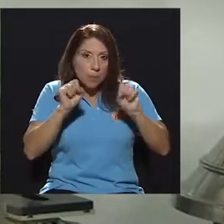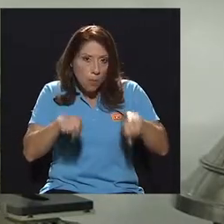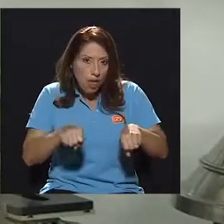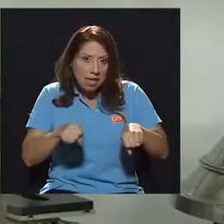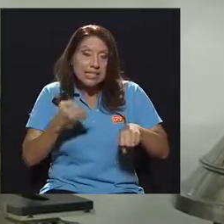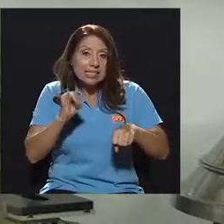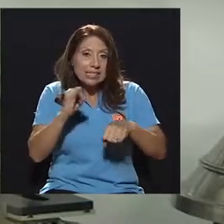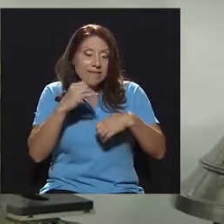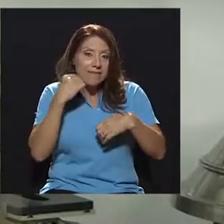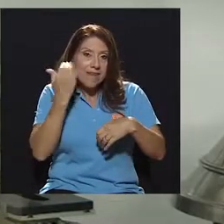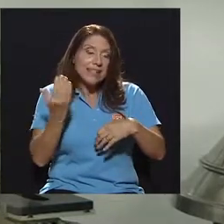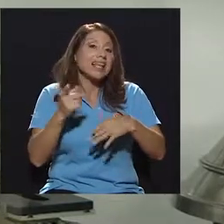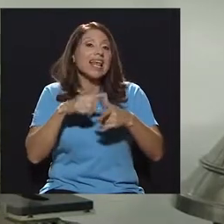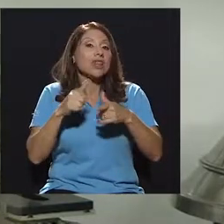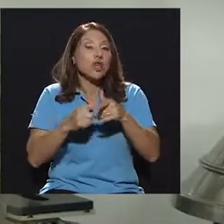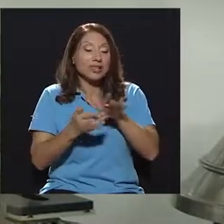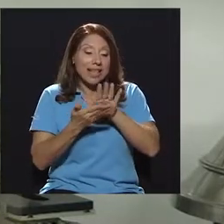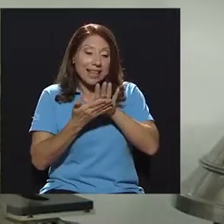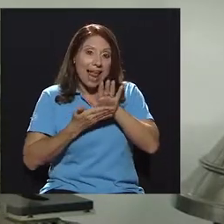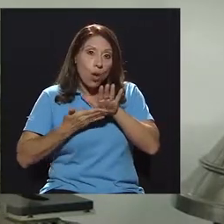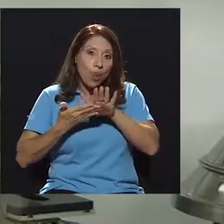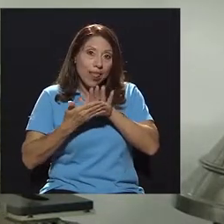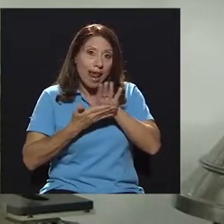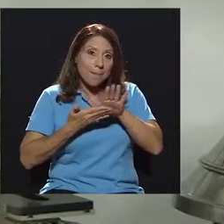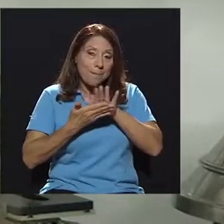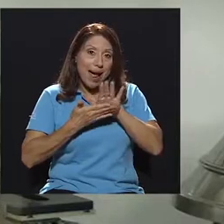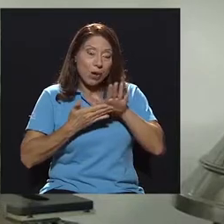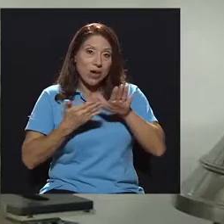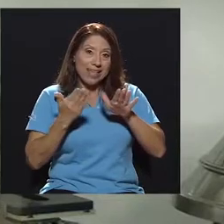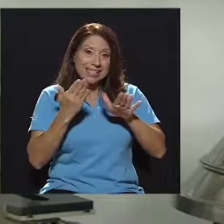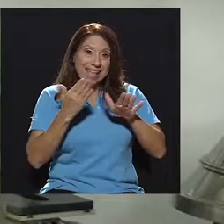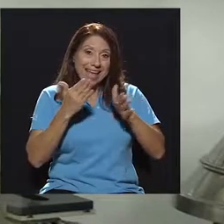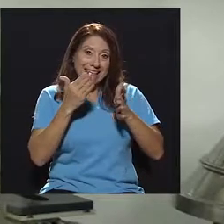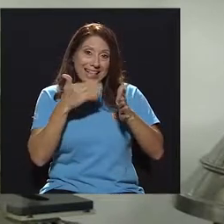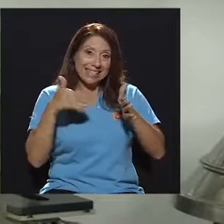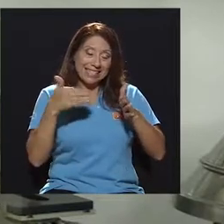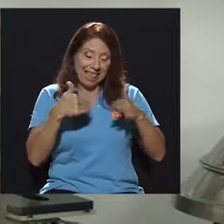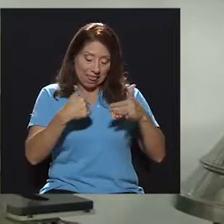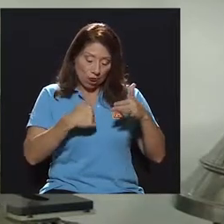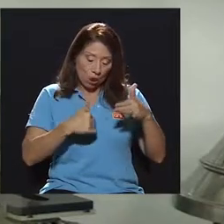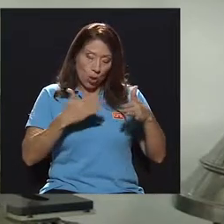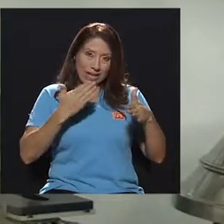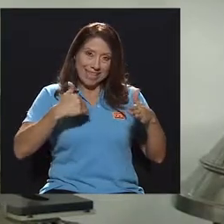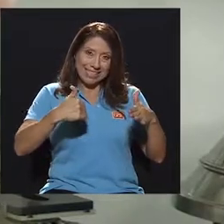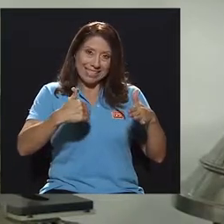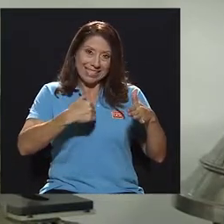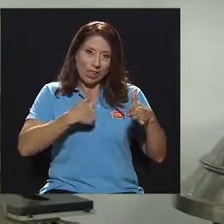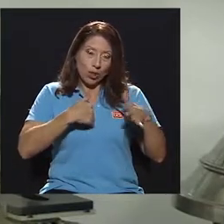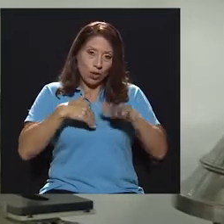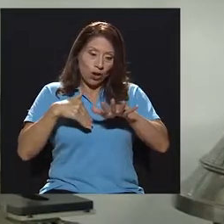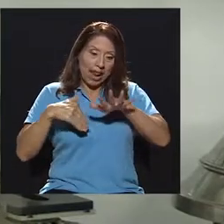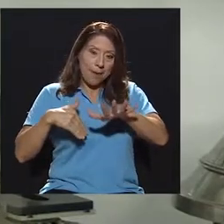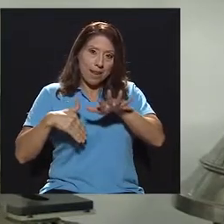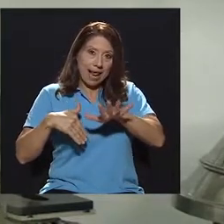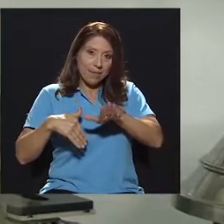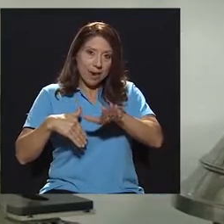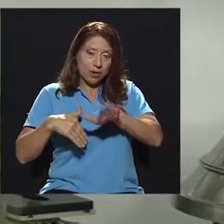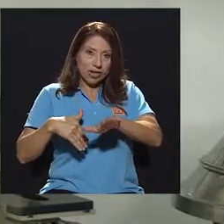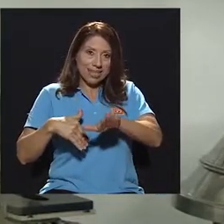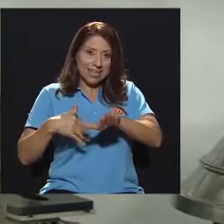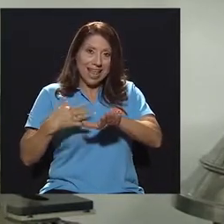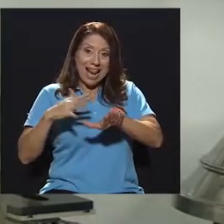facilita. Colocamos el talón de la mano en el centro del tórax con las manos rectas, la otra mano la